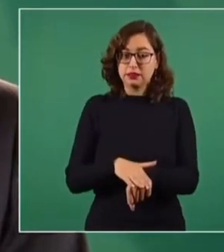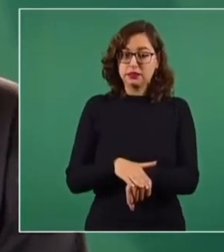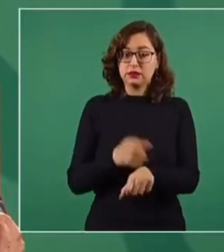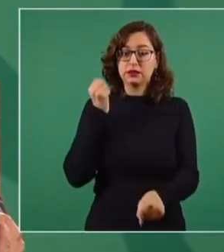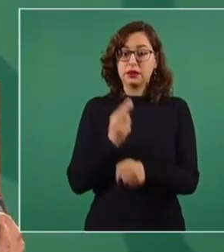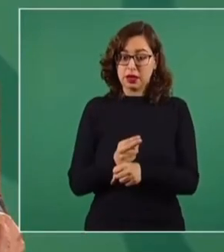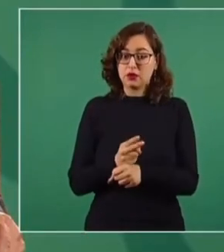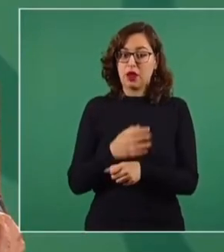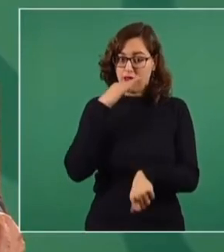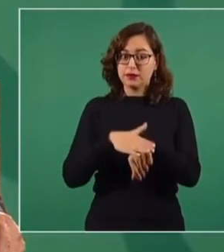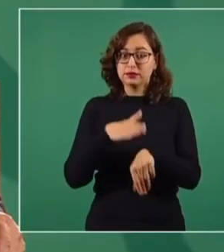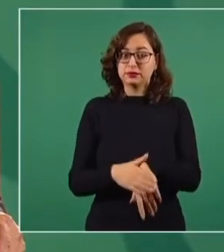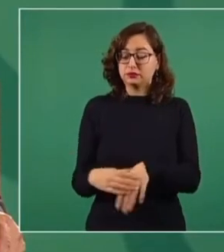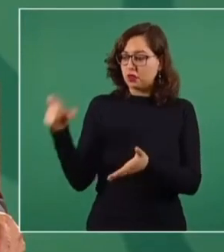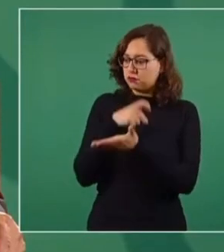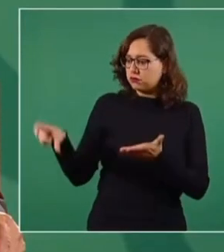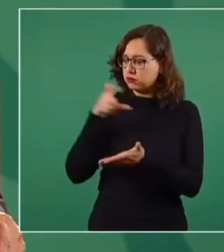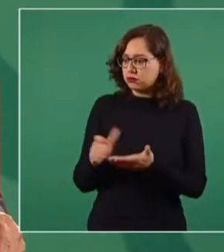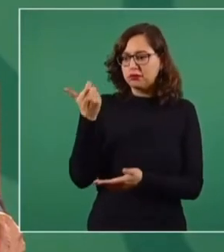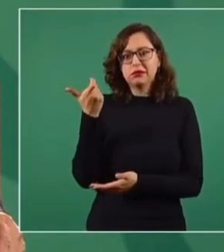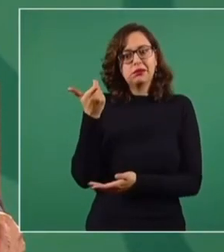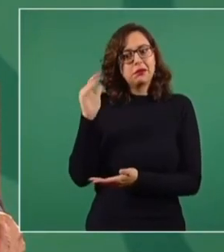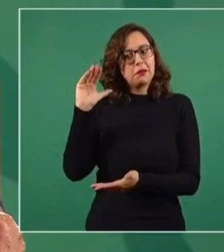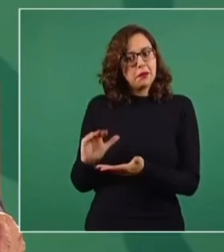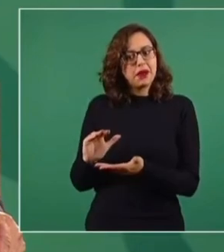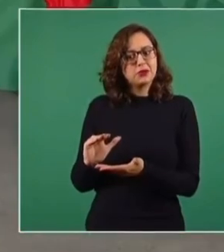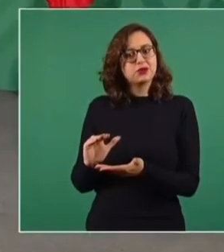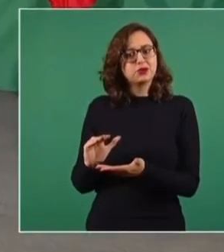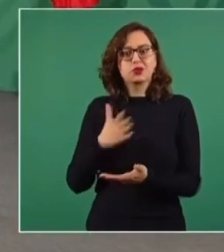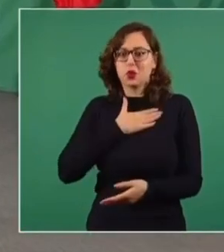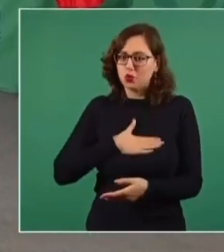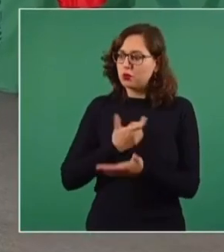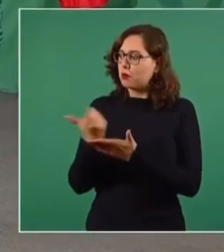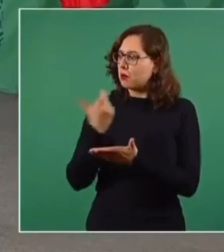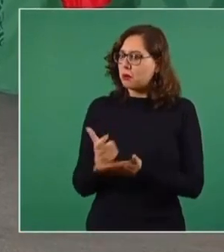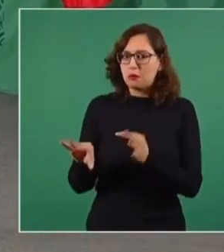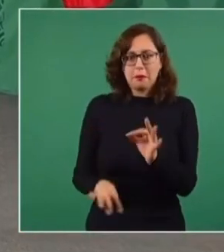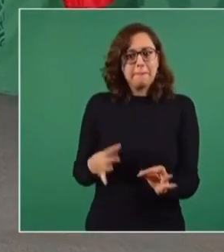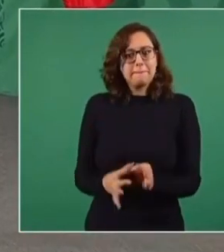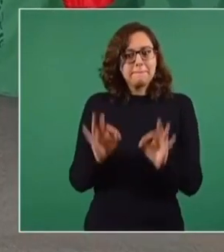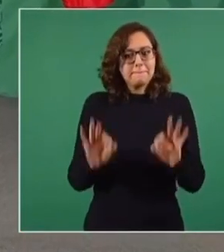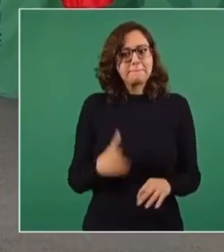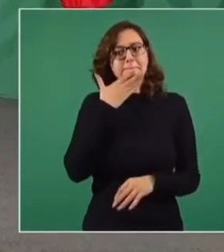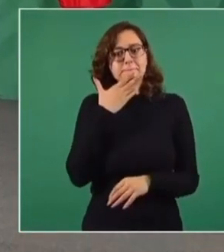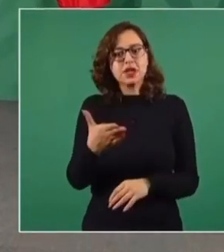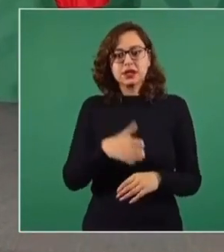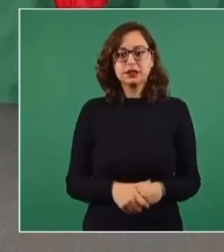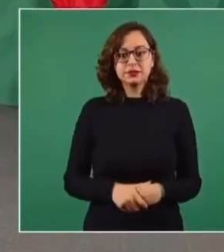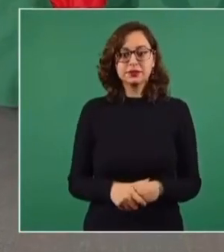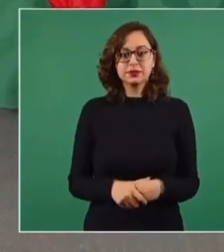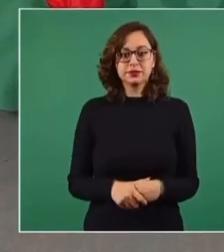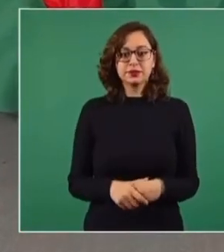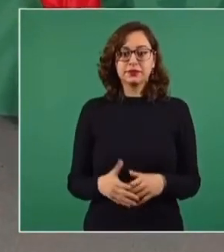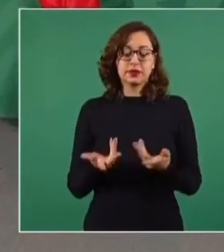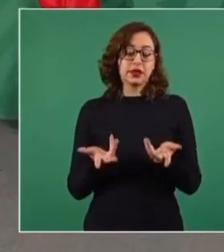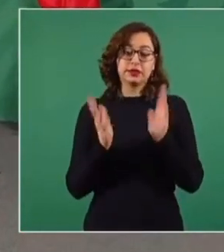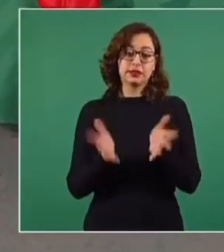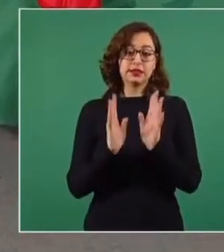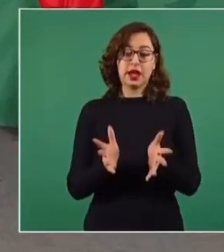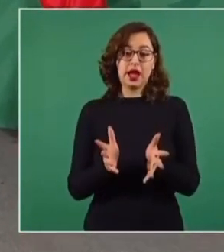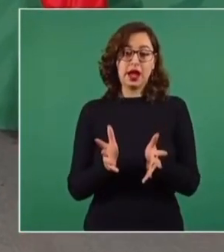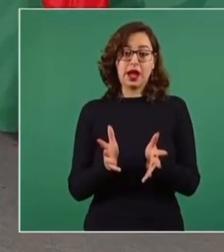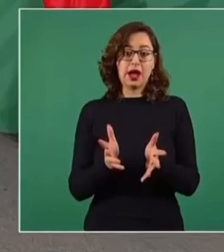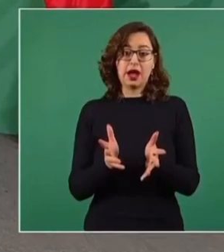a un precio más bajo, justo, porque ya no se